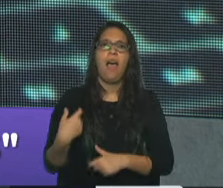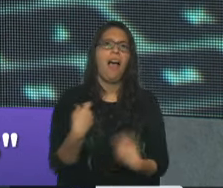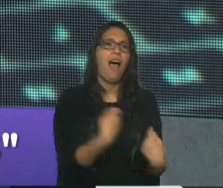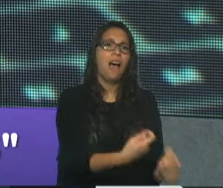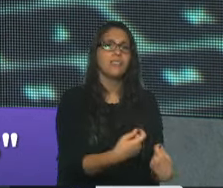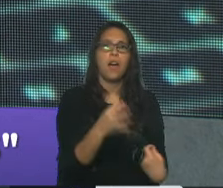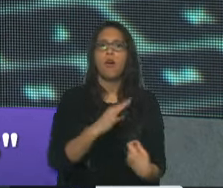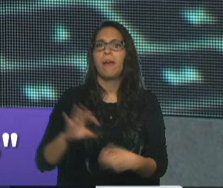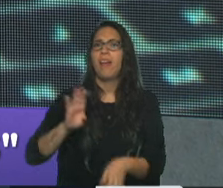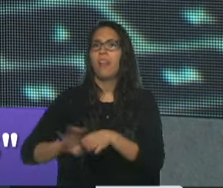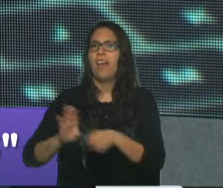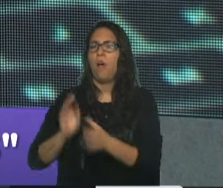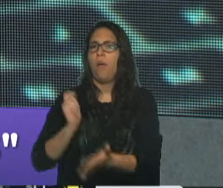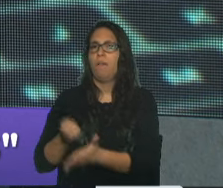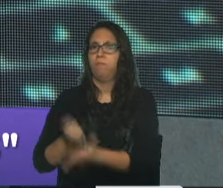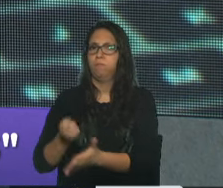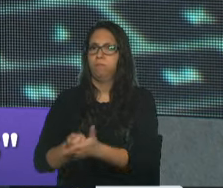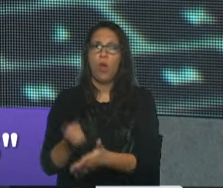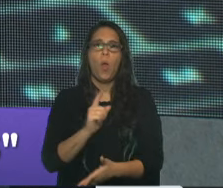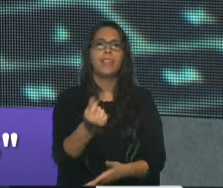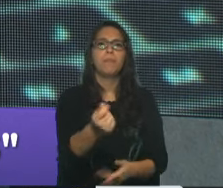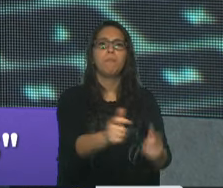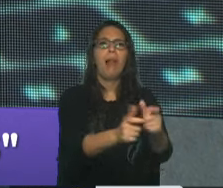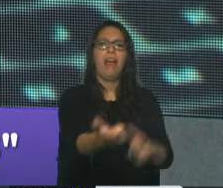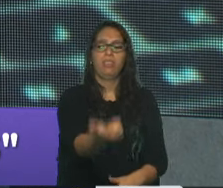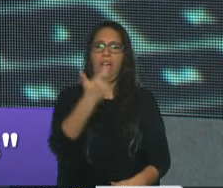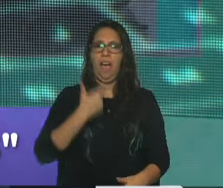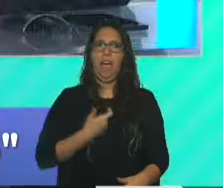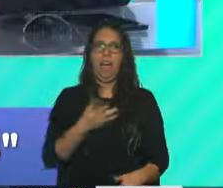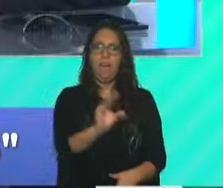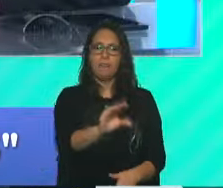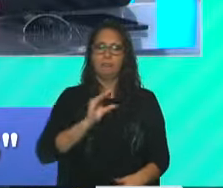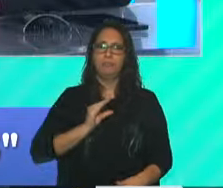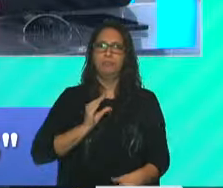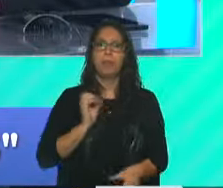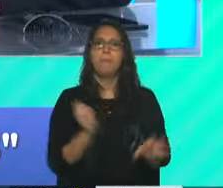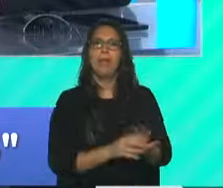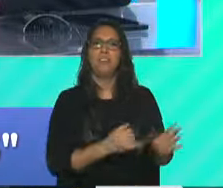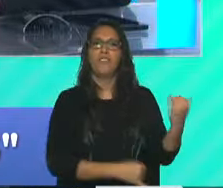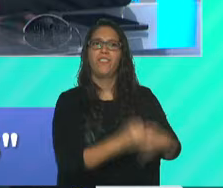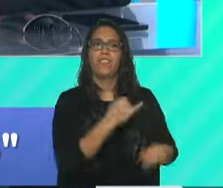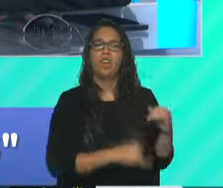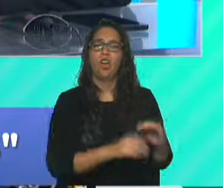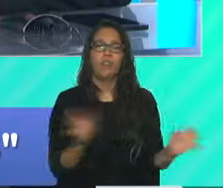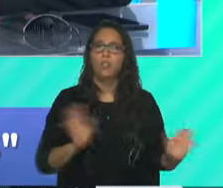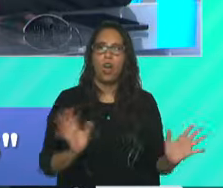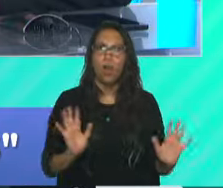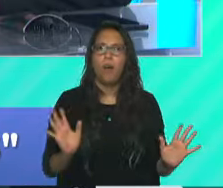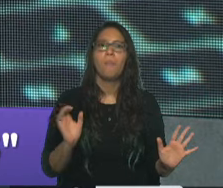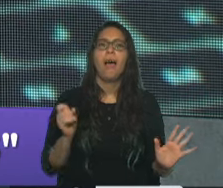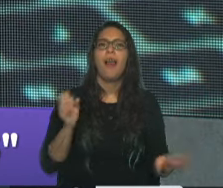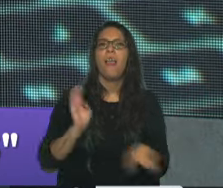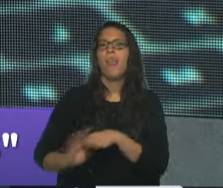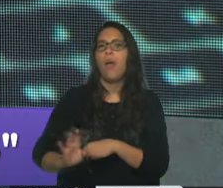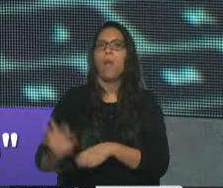cancelar deuda de consumo, como decir, no es que lo retiras en efectivo, no es que podías hacer un plazo fijo. Pero otra vez una simetría con los no registrados, ¿no?